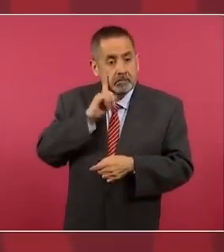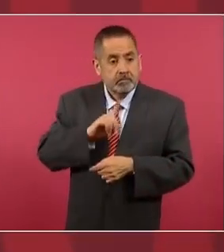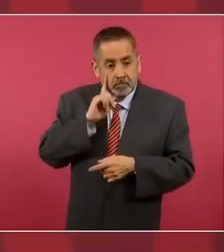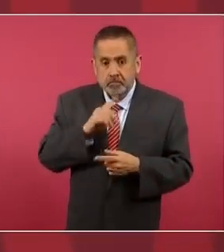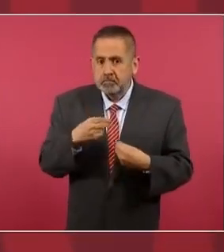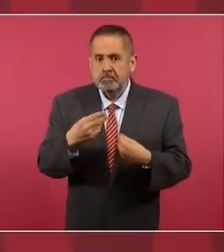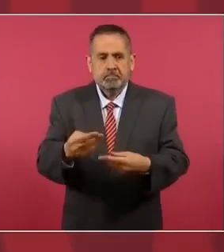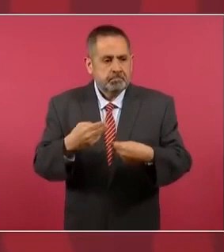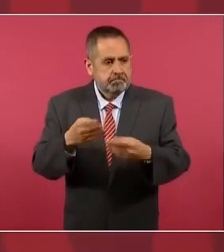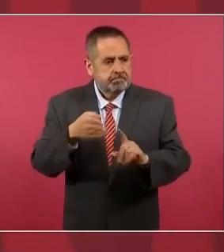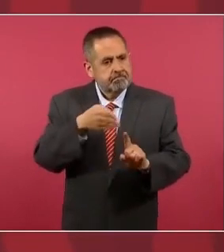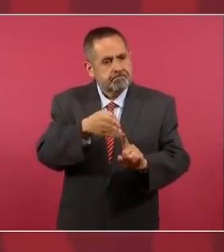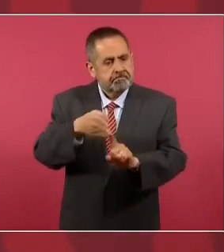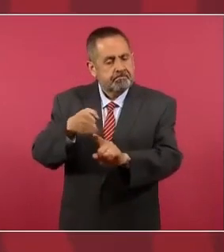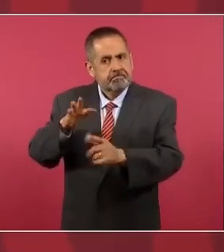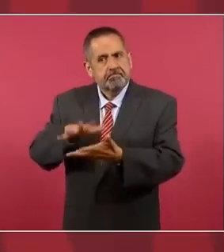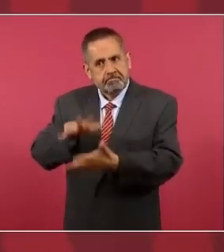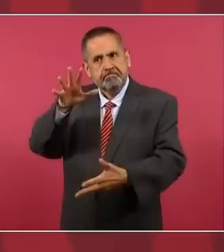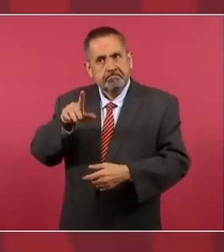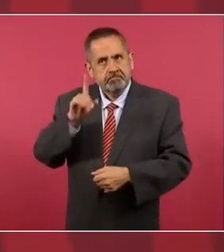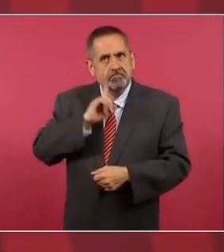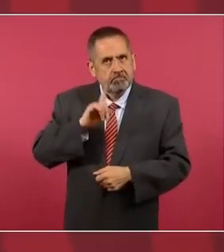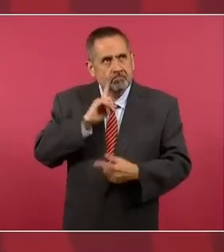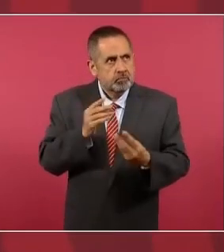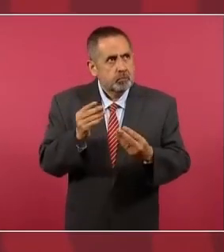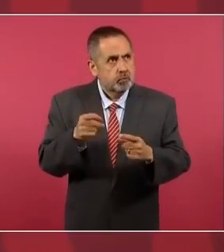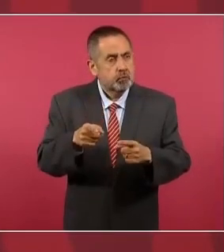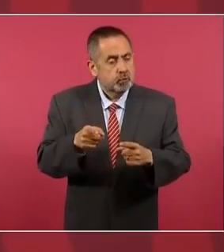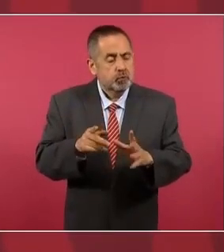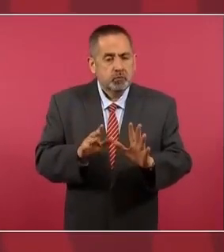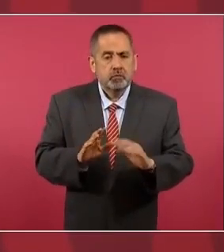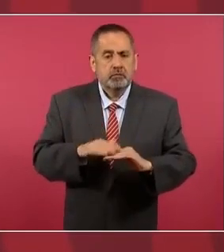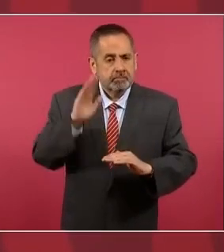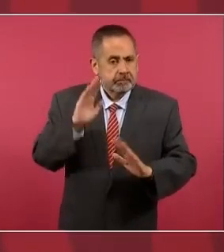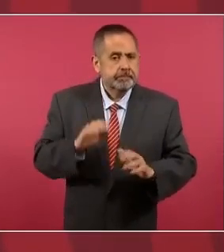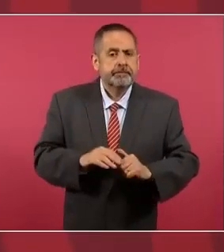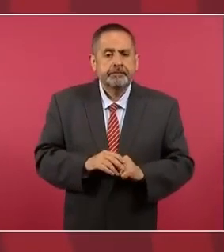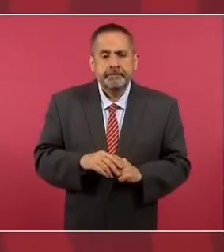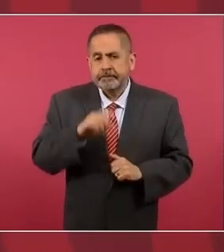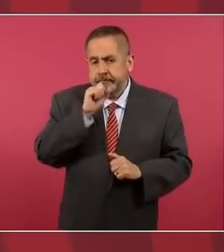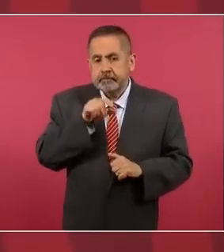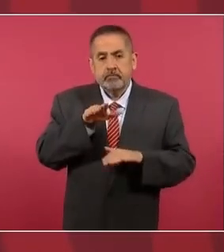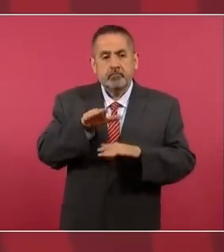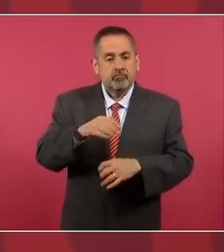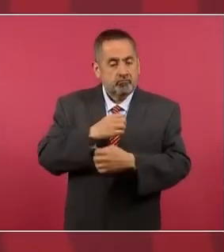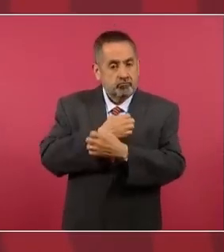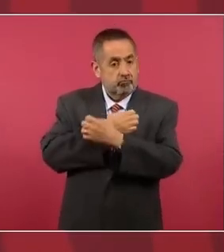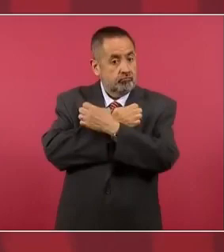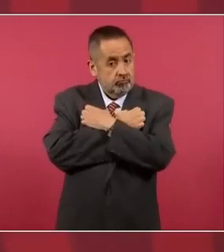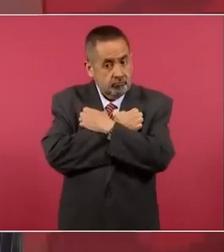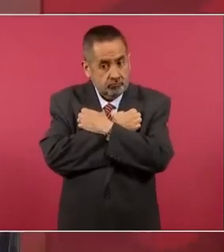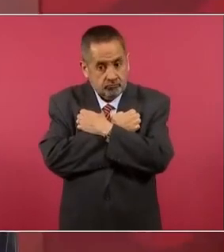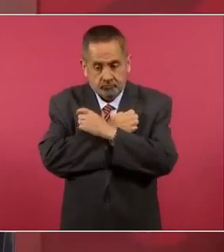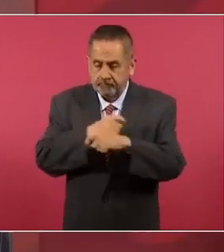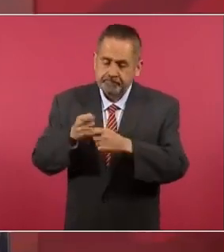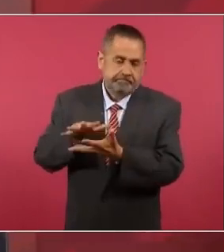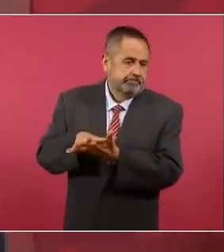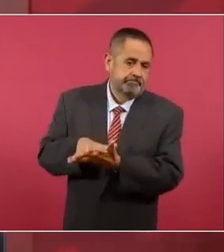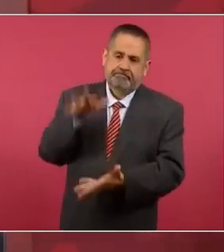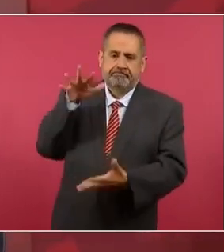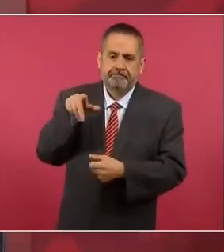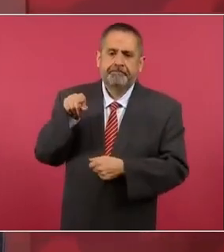es también muy alto. Y en todo lo que tiene que ver con educación son mayoría.